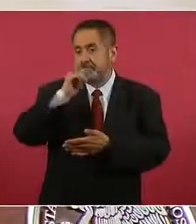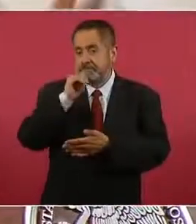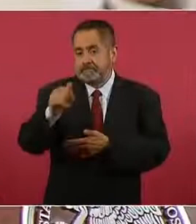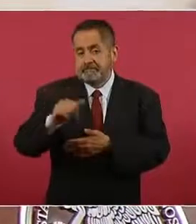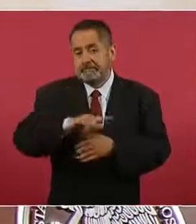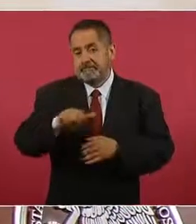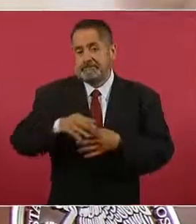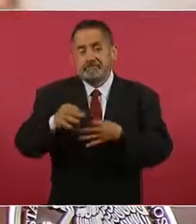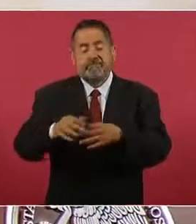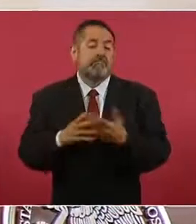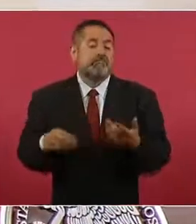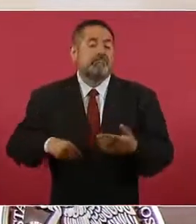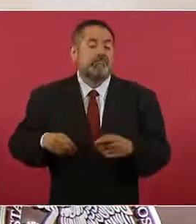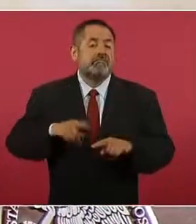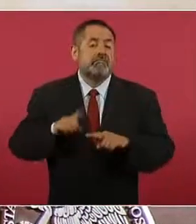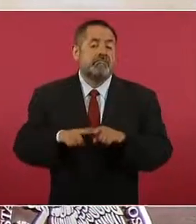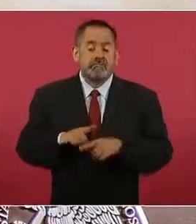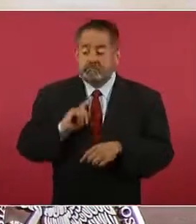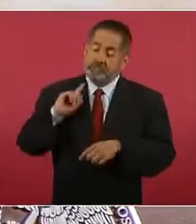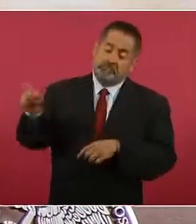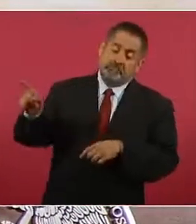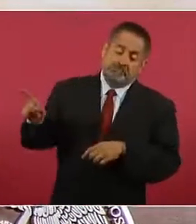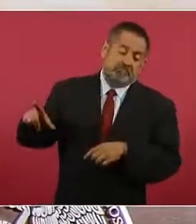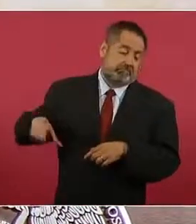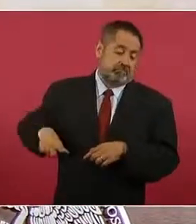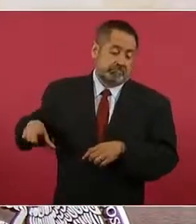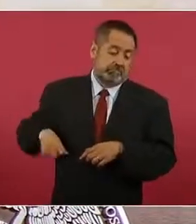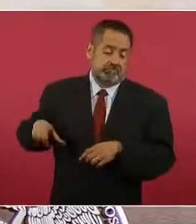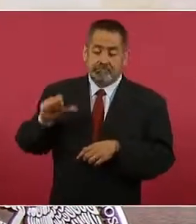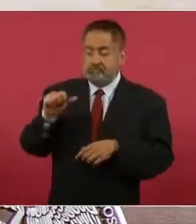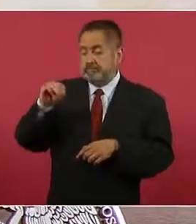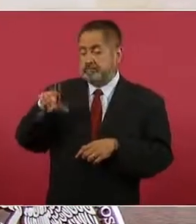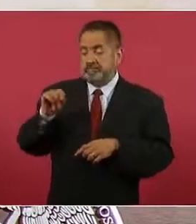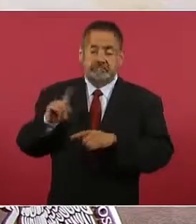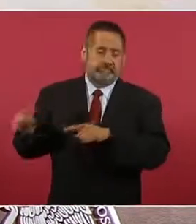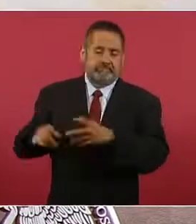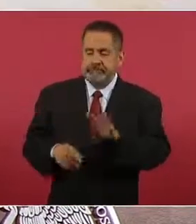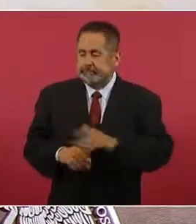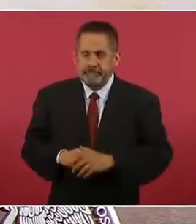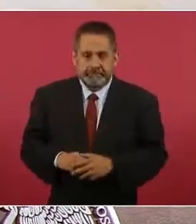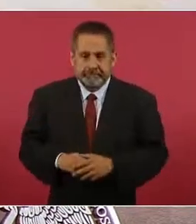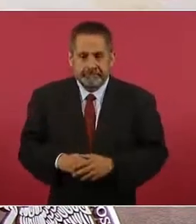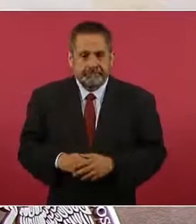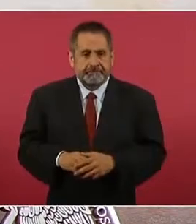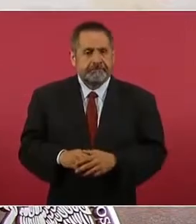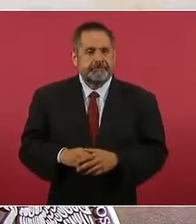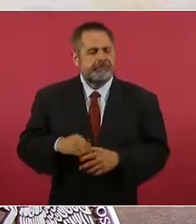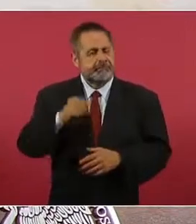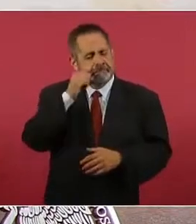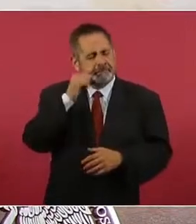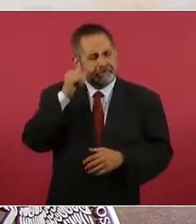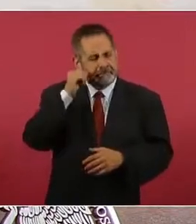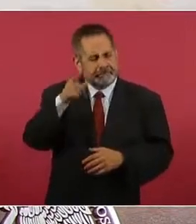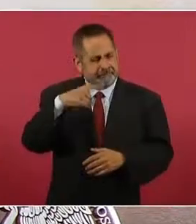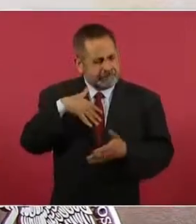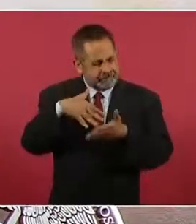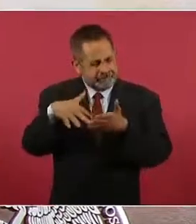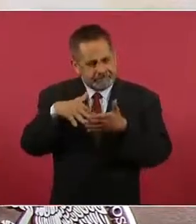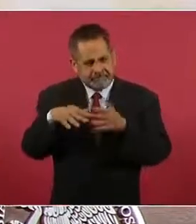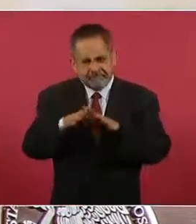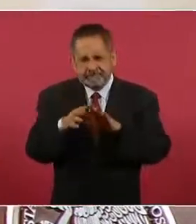es culpa del gobierno. Ayer leí que